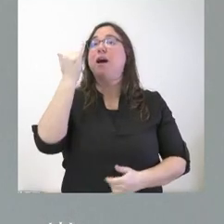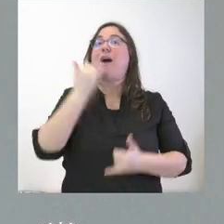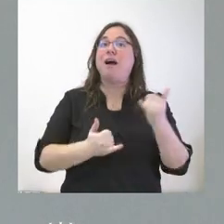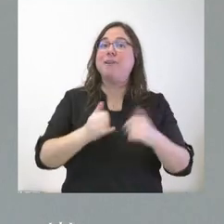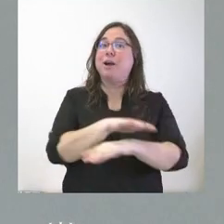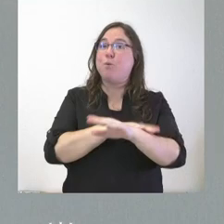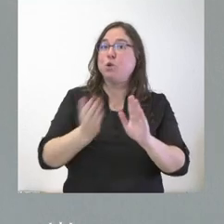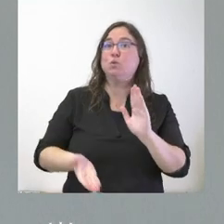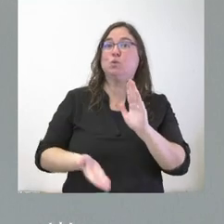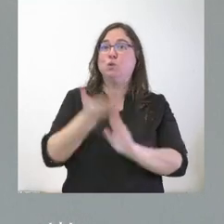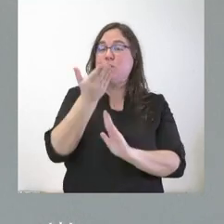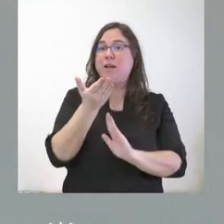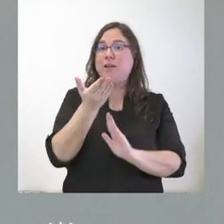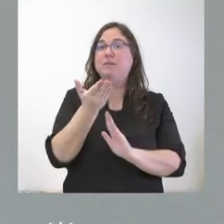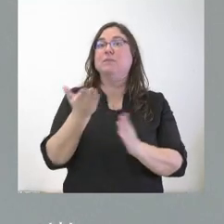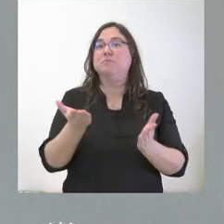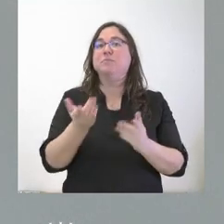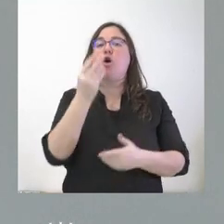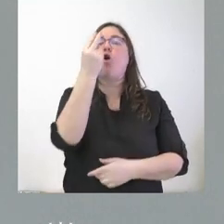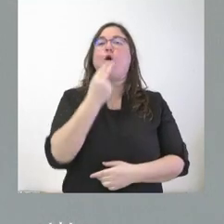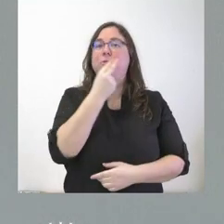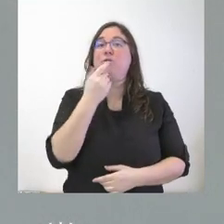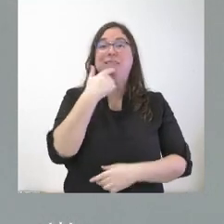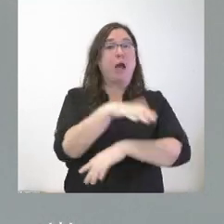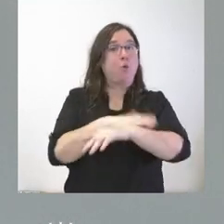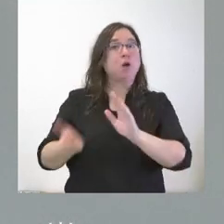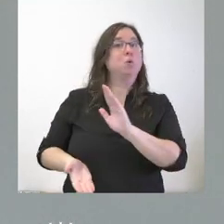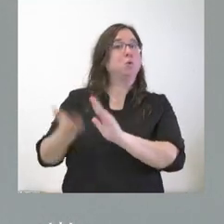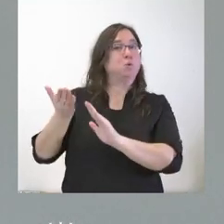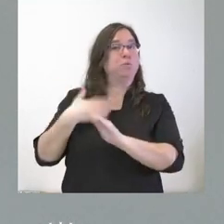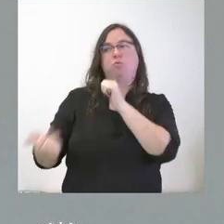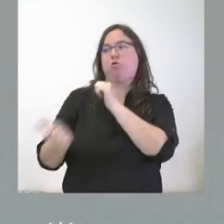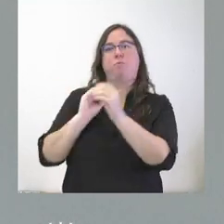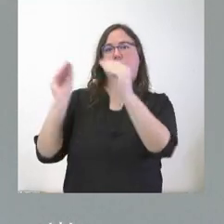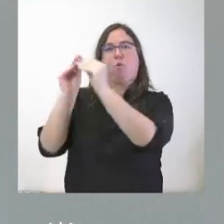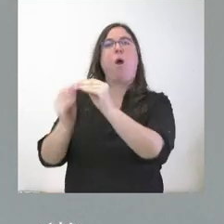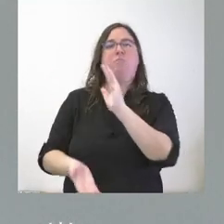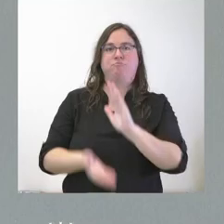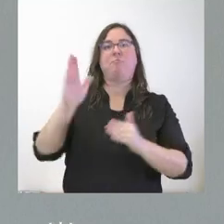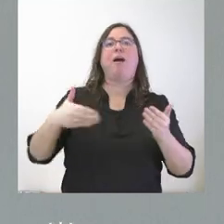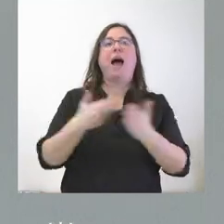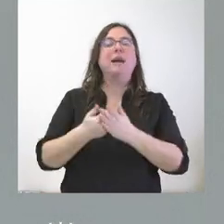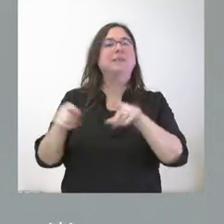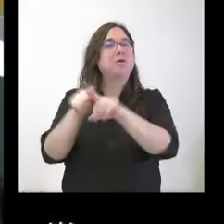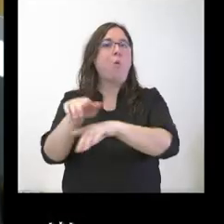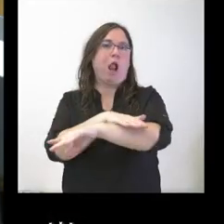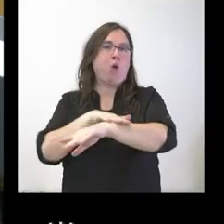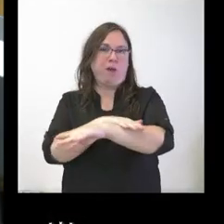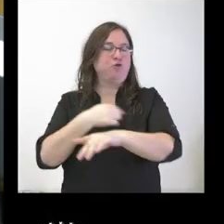subida fuera una cantidad superior, el compromiso nuestro es asumir esa diferencia y, por tanto, incrementarla hasta alcanzar el nuevo importe.